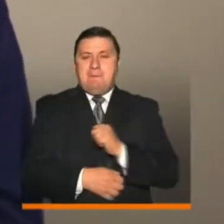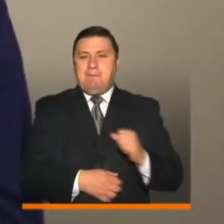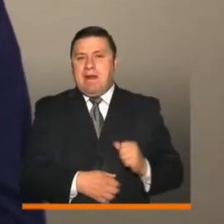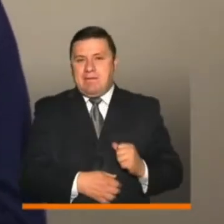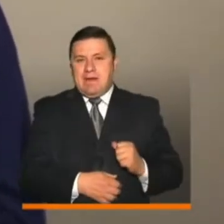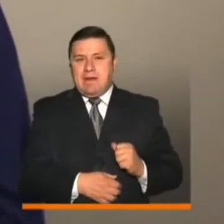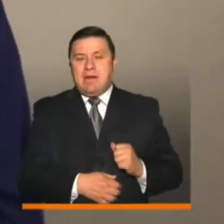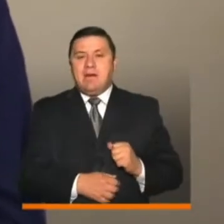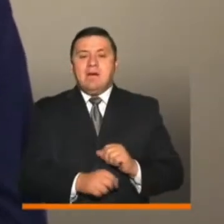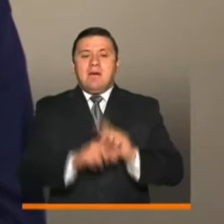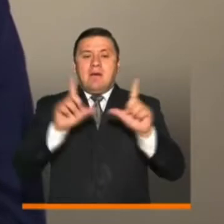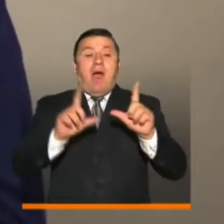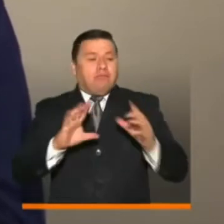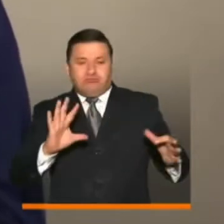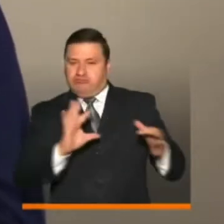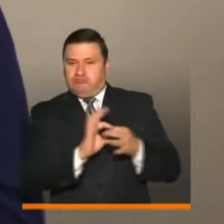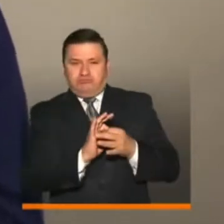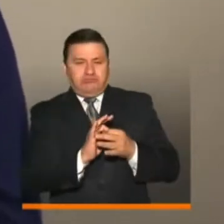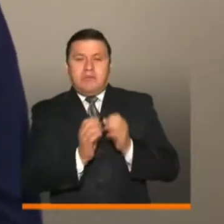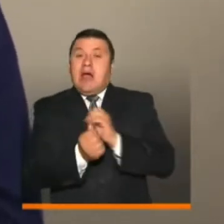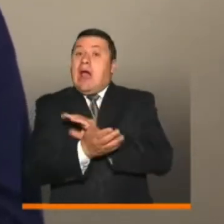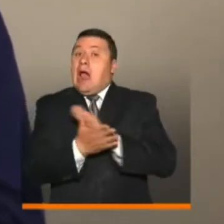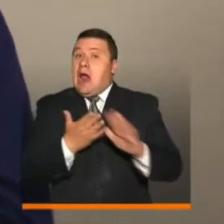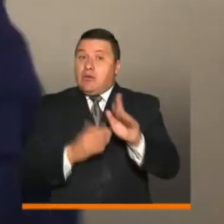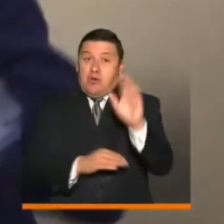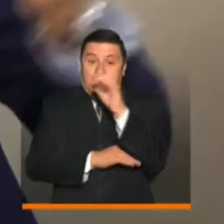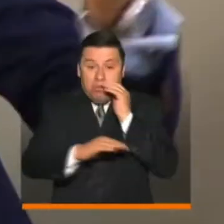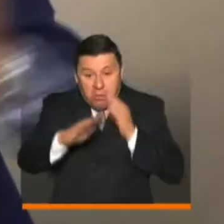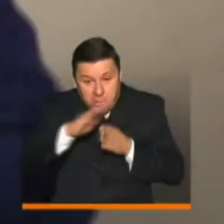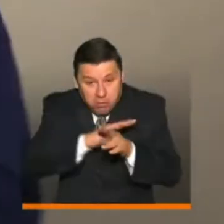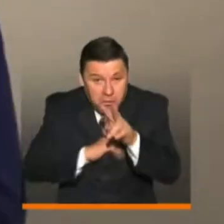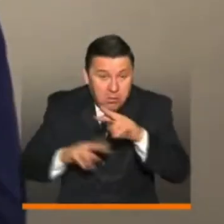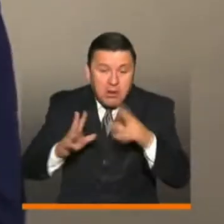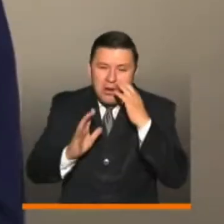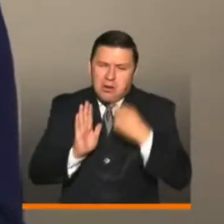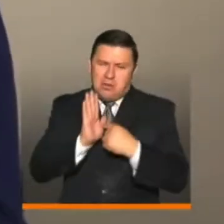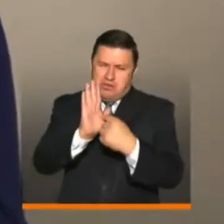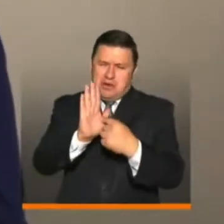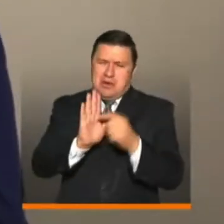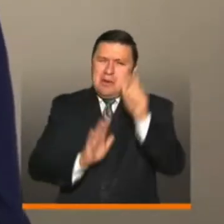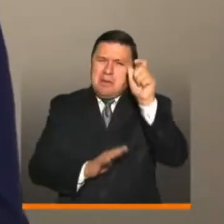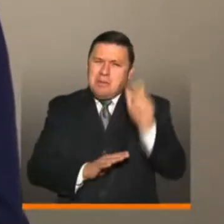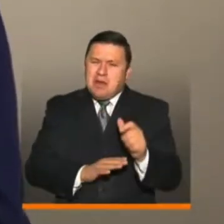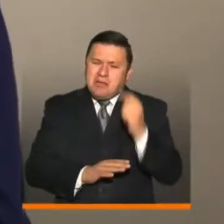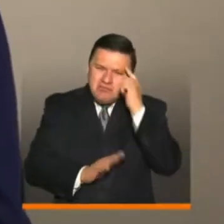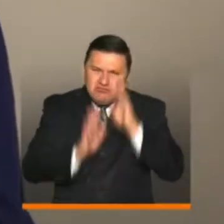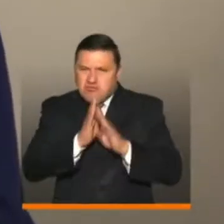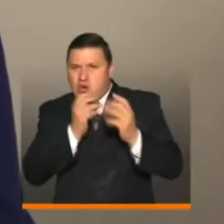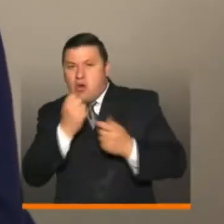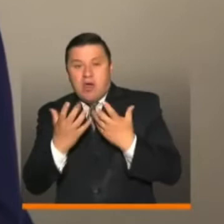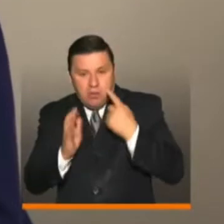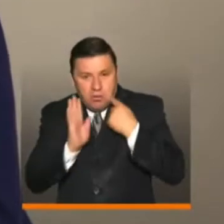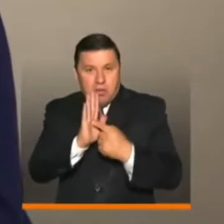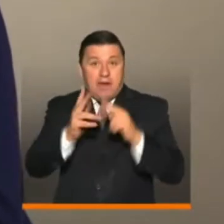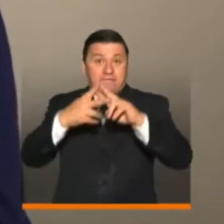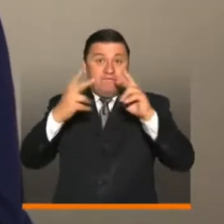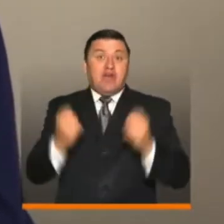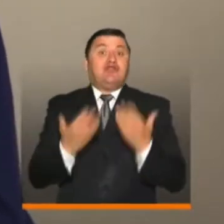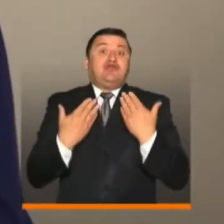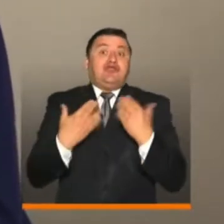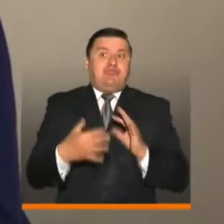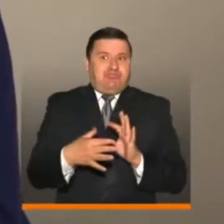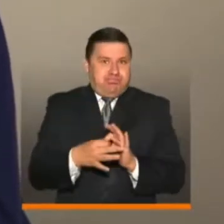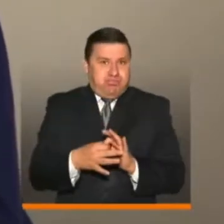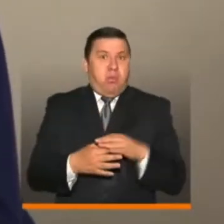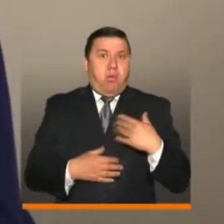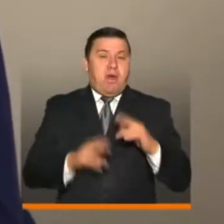y el desarrollo de la plataforma es completamente gratuito para los colombianos. Y quiero mostrarles este testimonio de un emprendedor que demuestra que la feria no solo